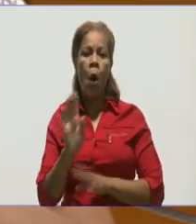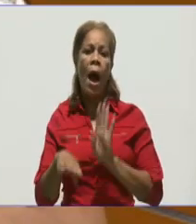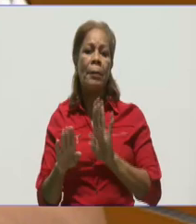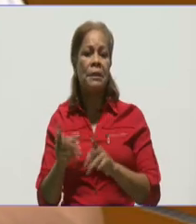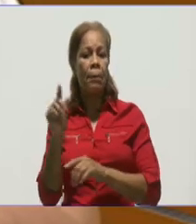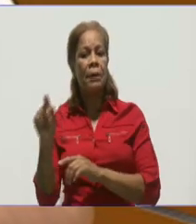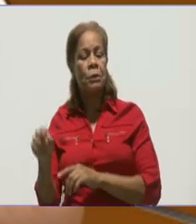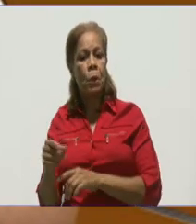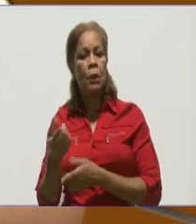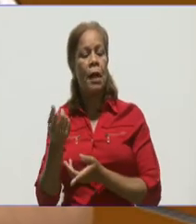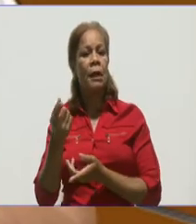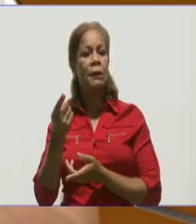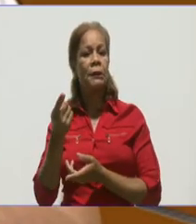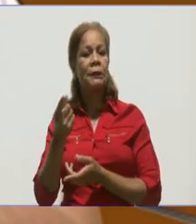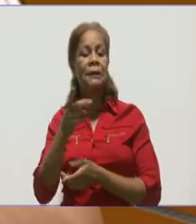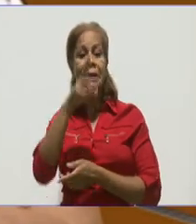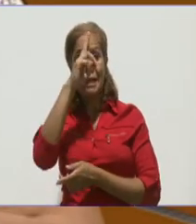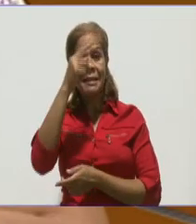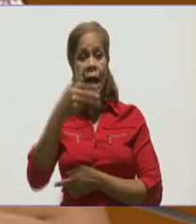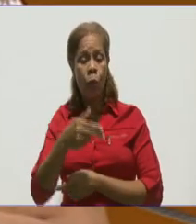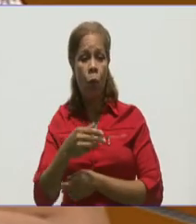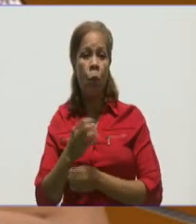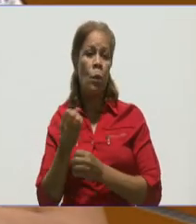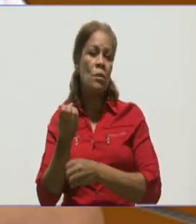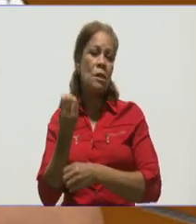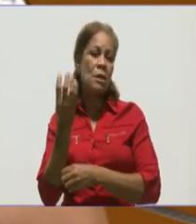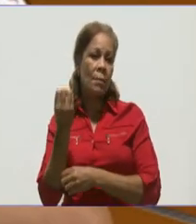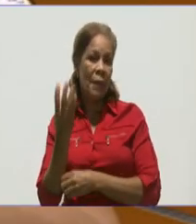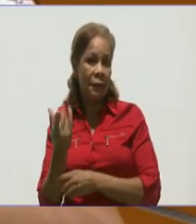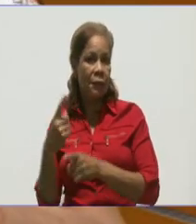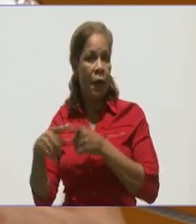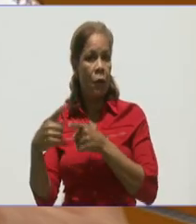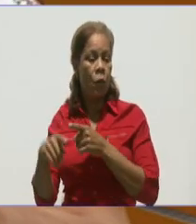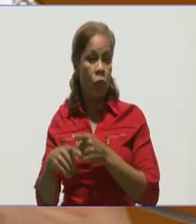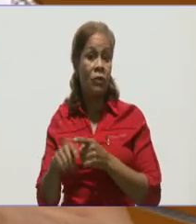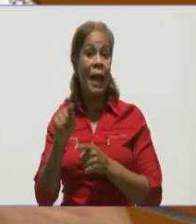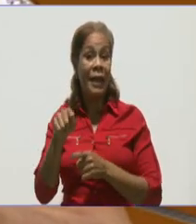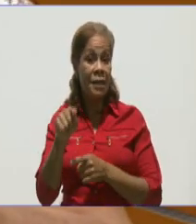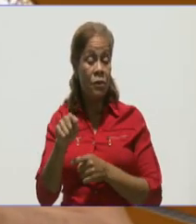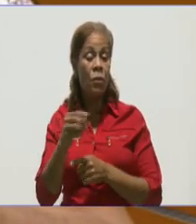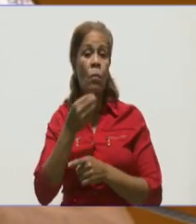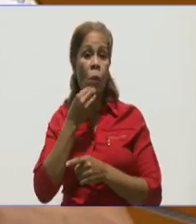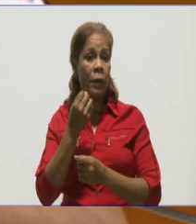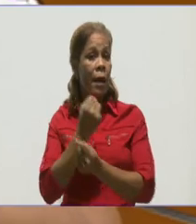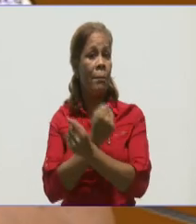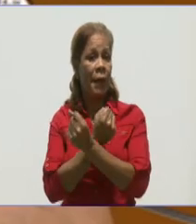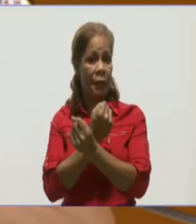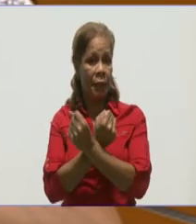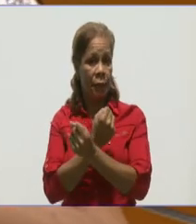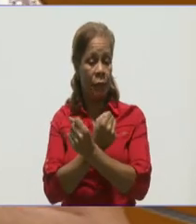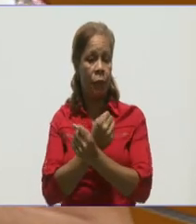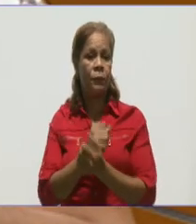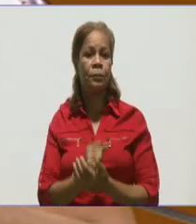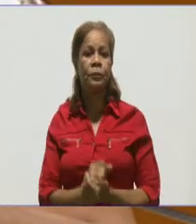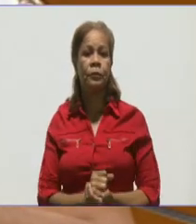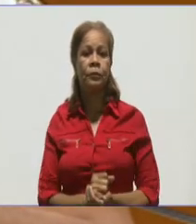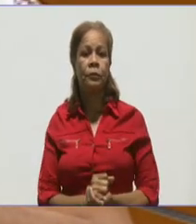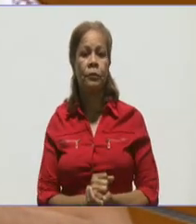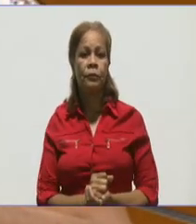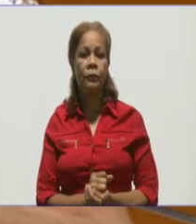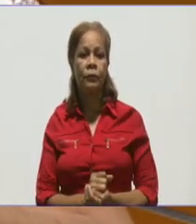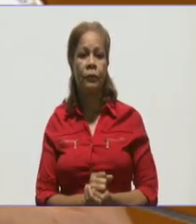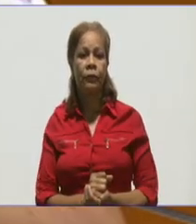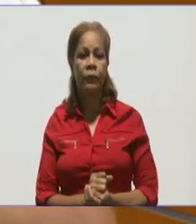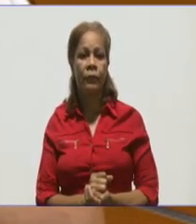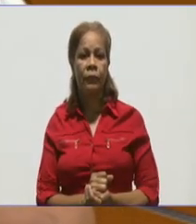nunca me voy a enfermar. Es increíble, eso se llama percepción del riesgo. Percepción del riesgo se llama